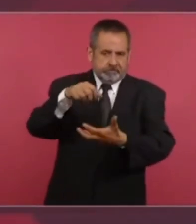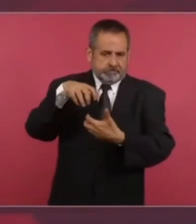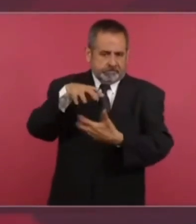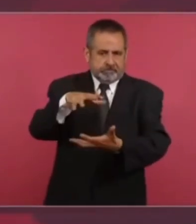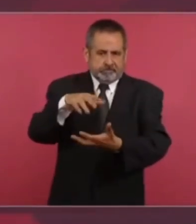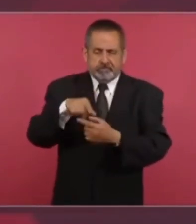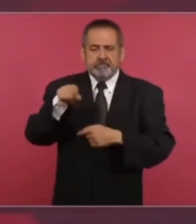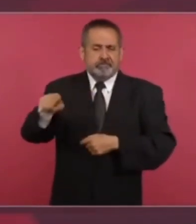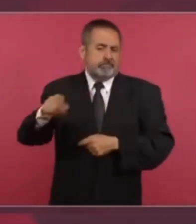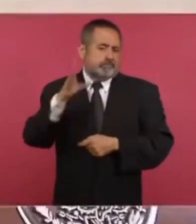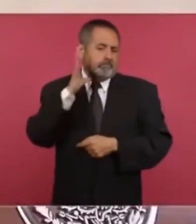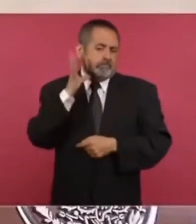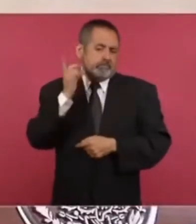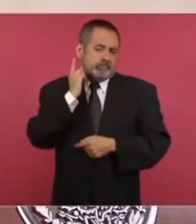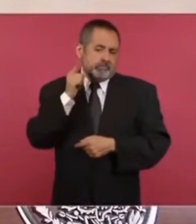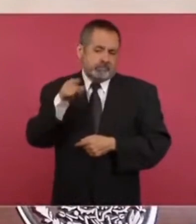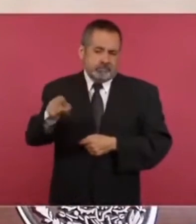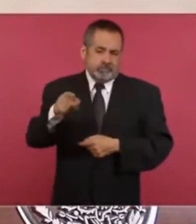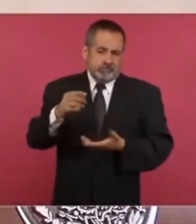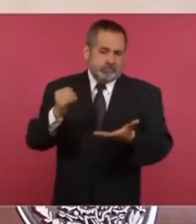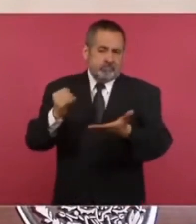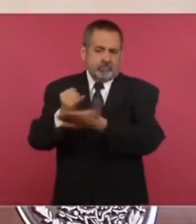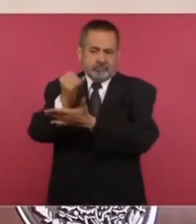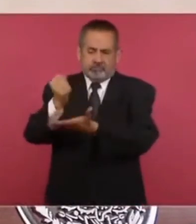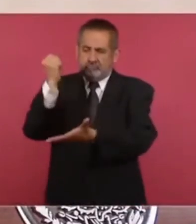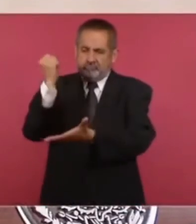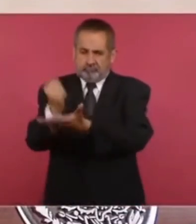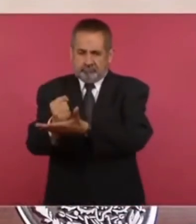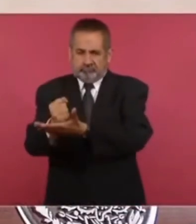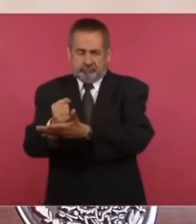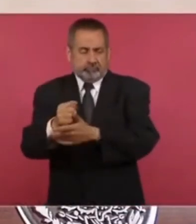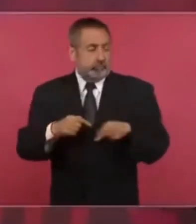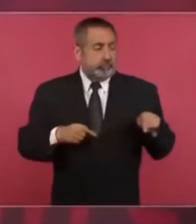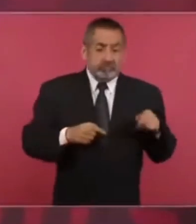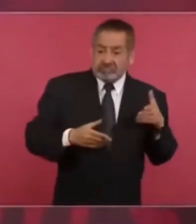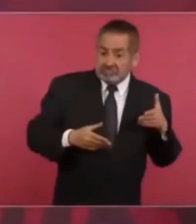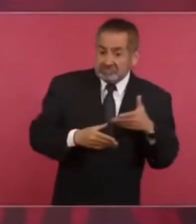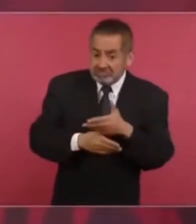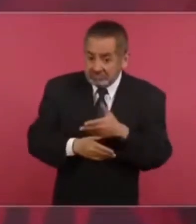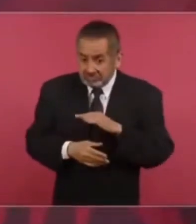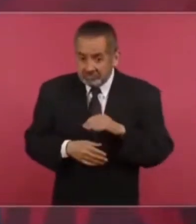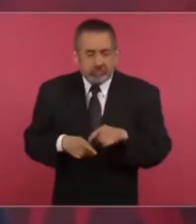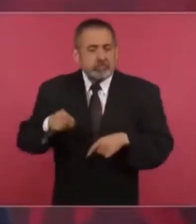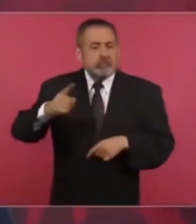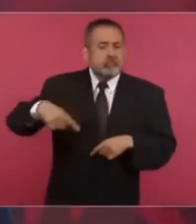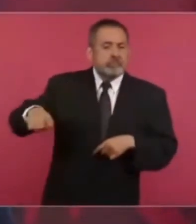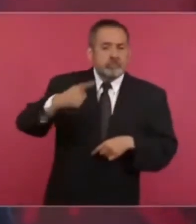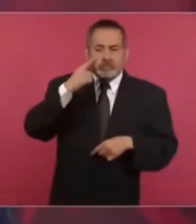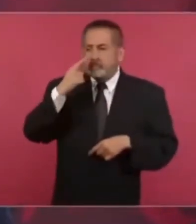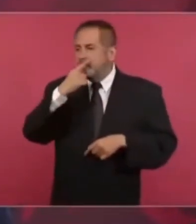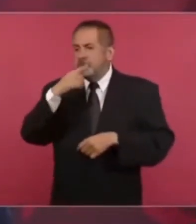como es la Cámara de Diputados resuelve de manera democrática